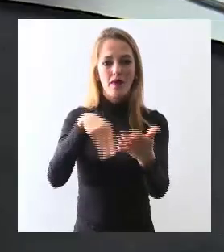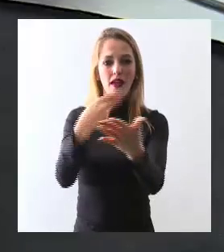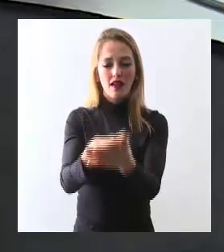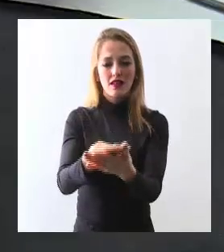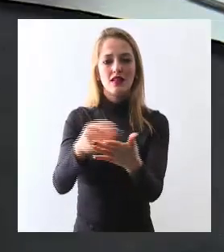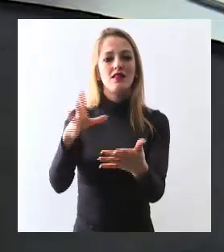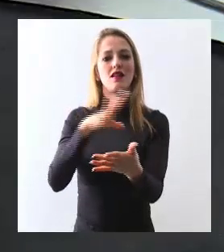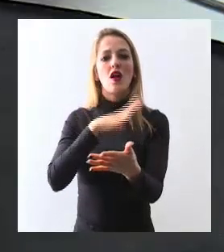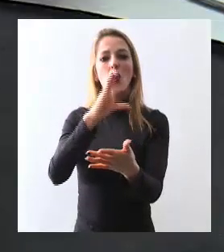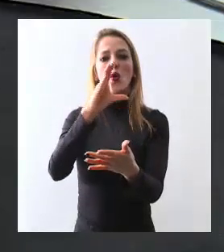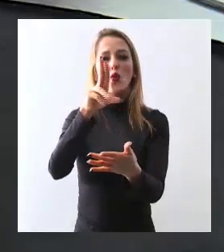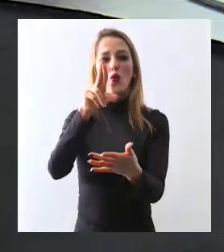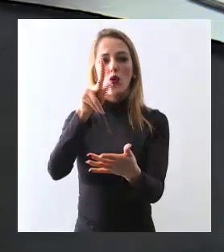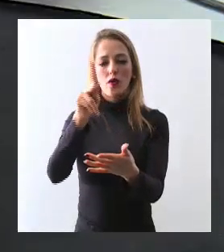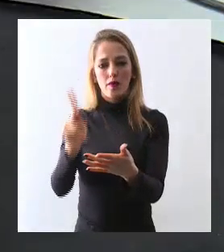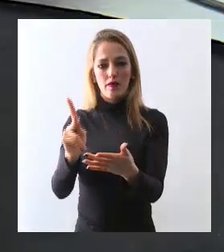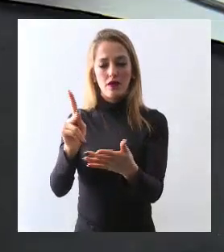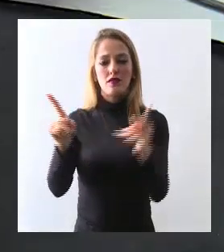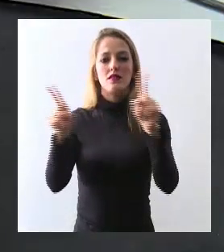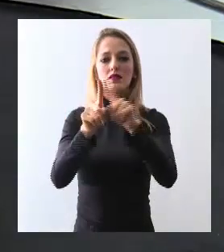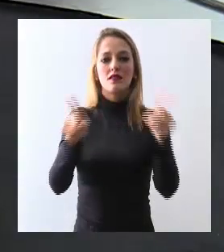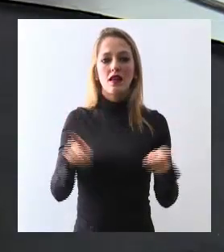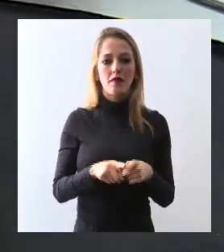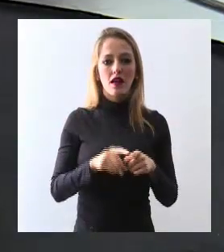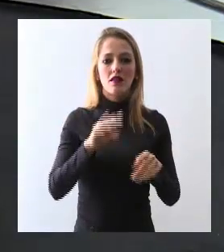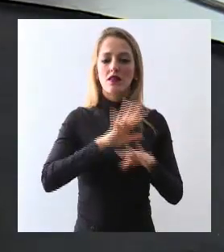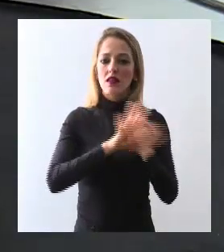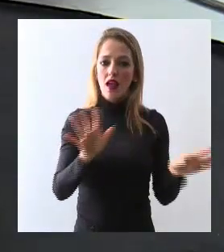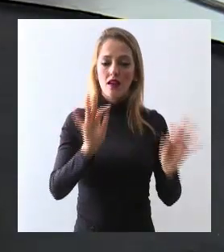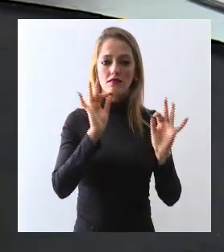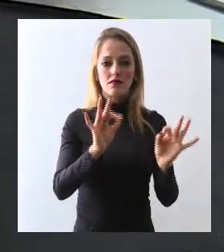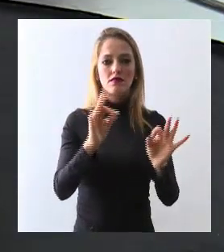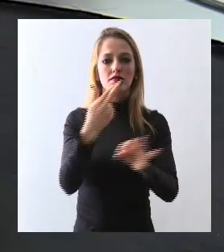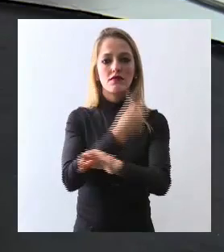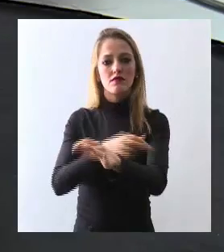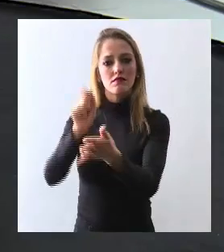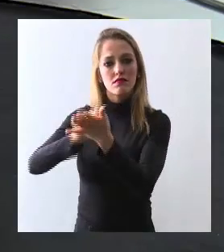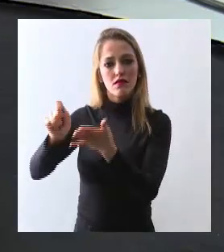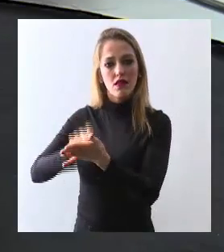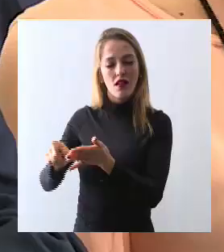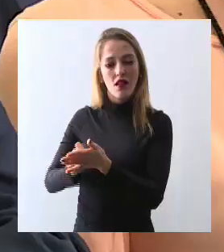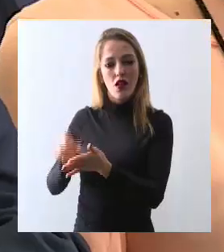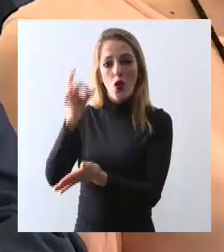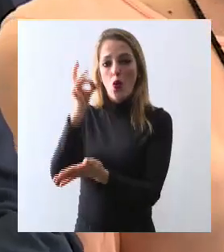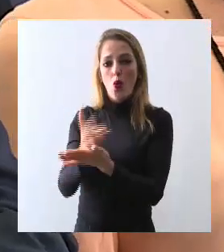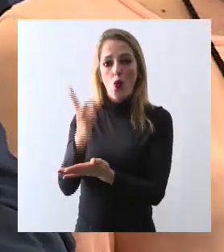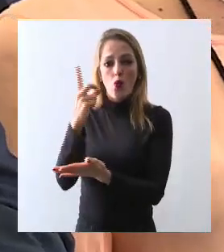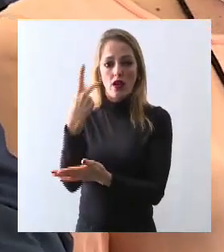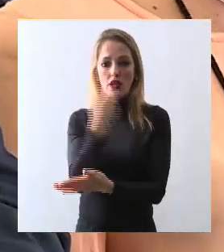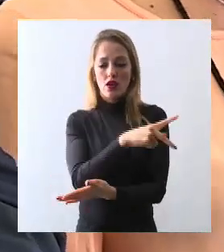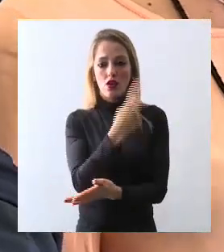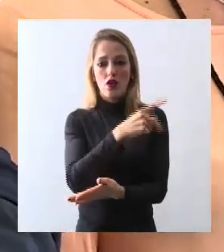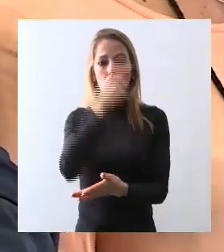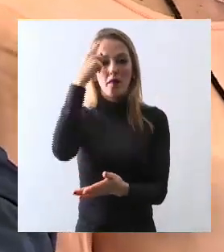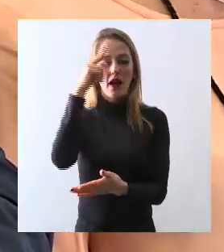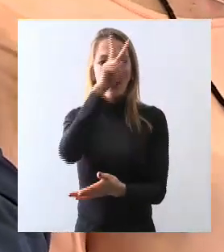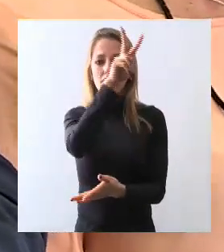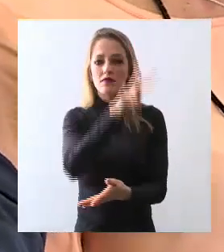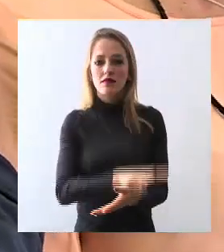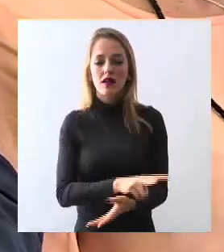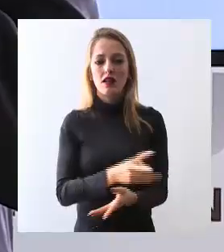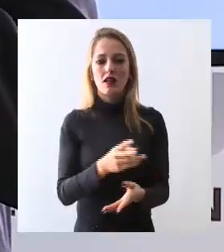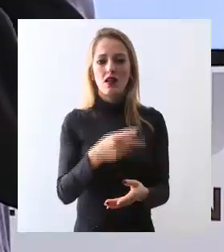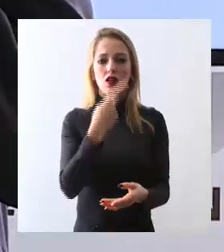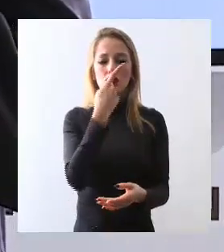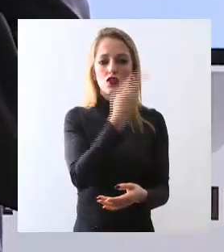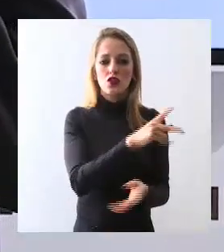CUR, y se les hace el formato único para valorar su calidad y